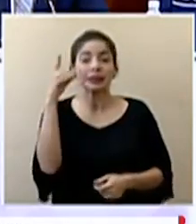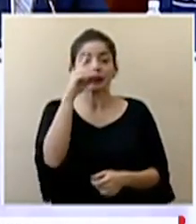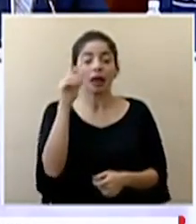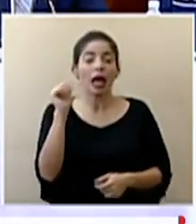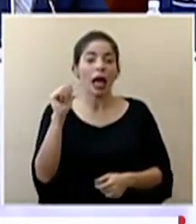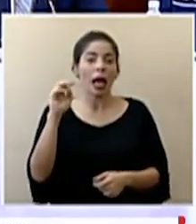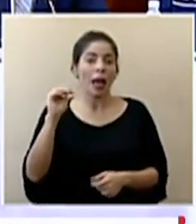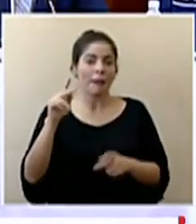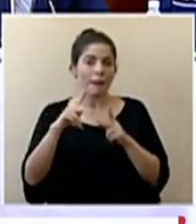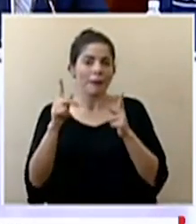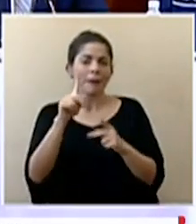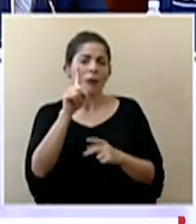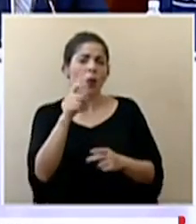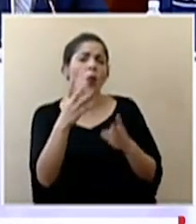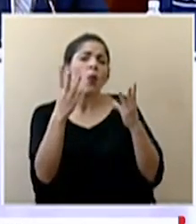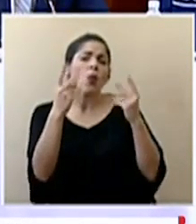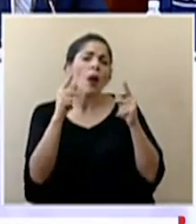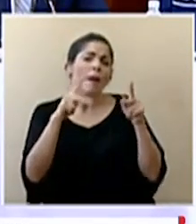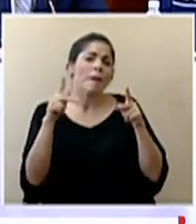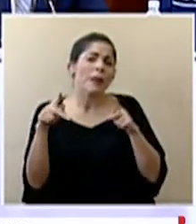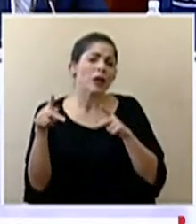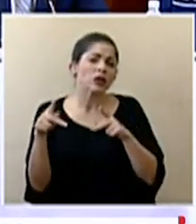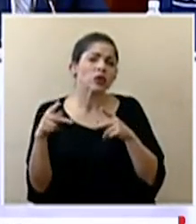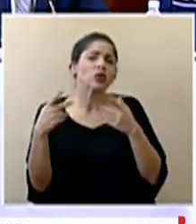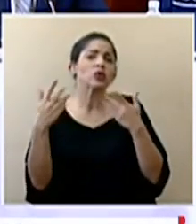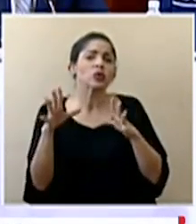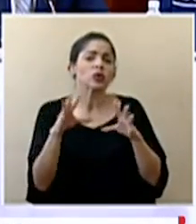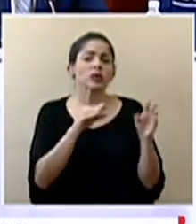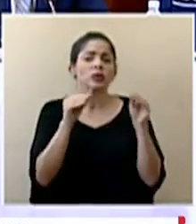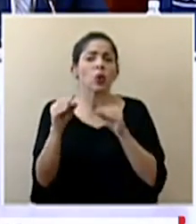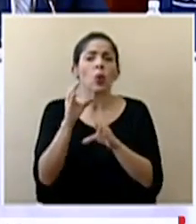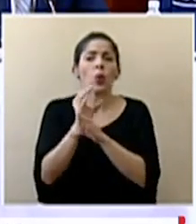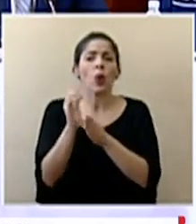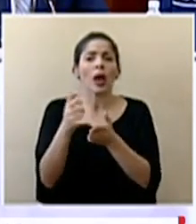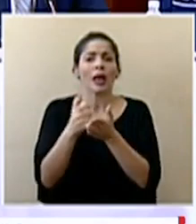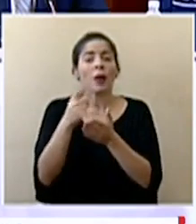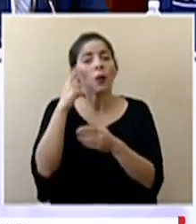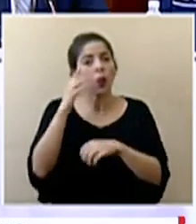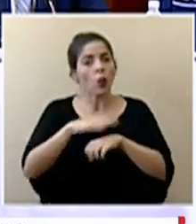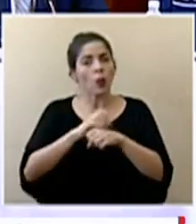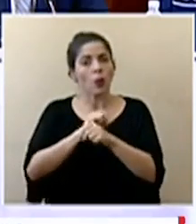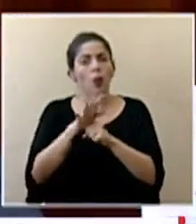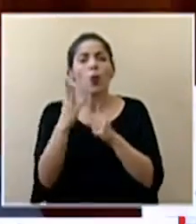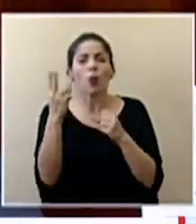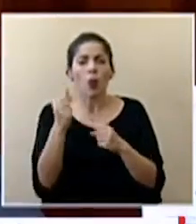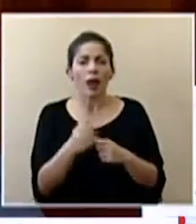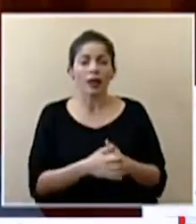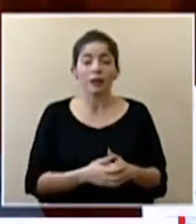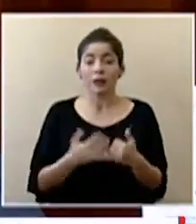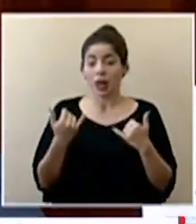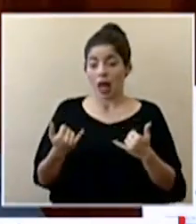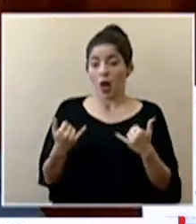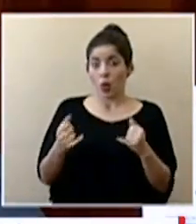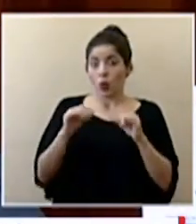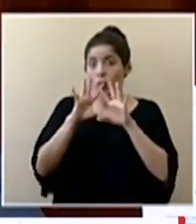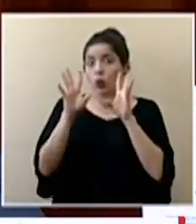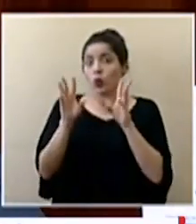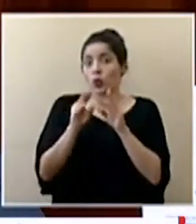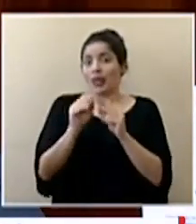Prensa consulta ¿cuántas personas en total han pasado por cuidados intensivos por COVID-19? Tenemos un total de